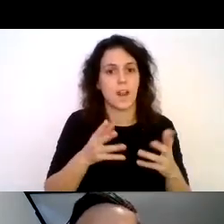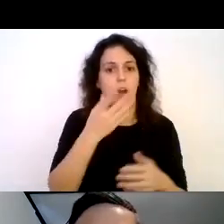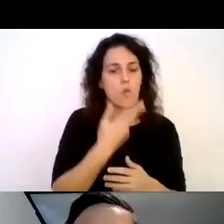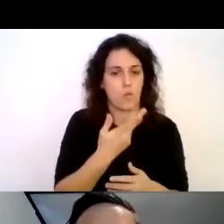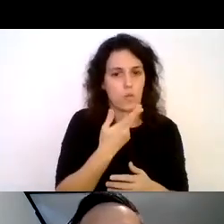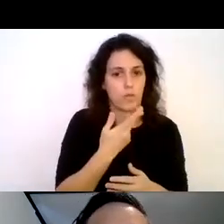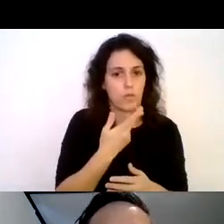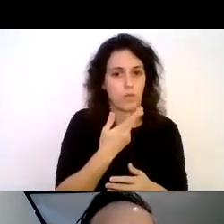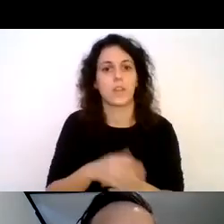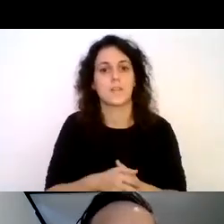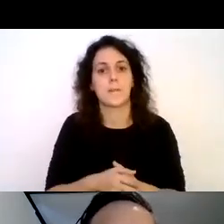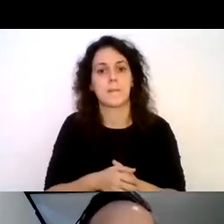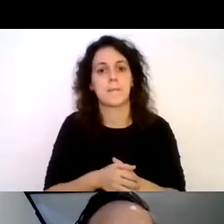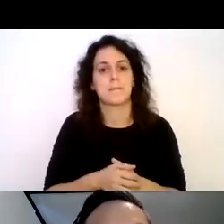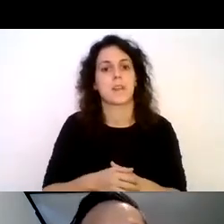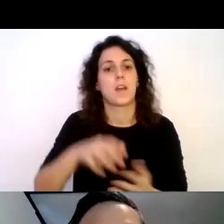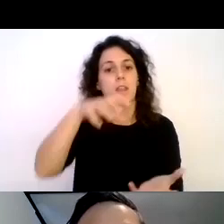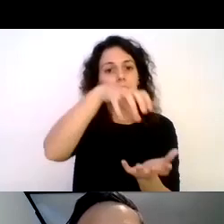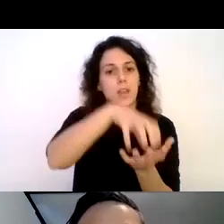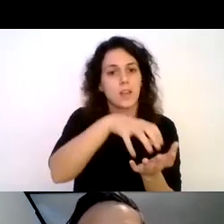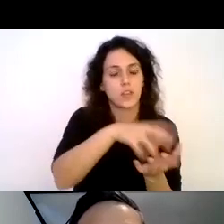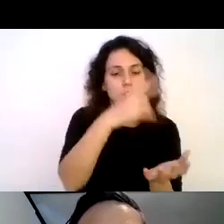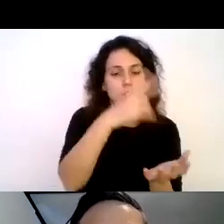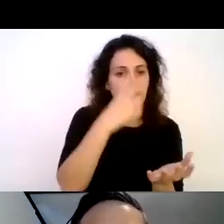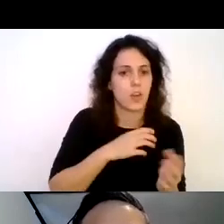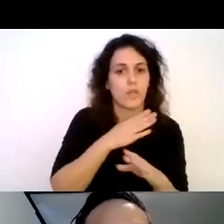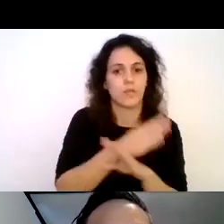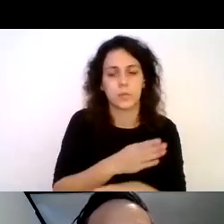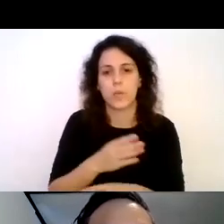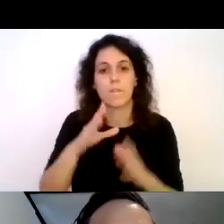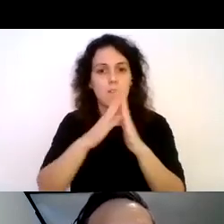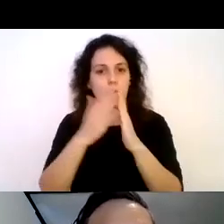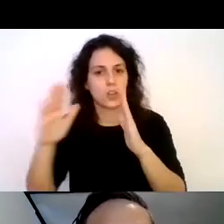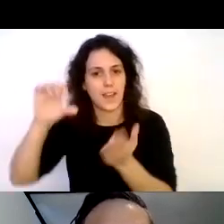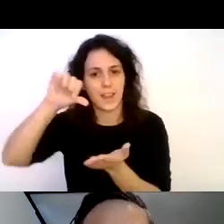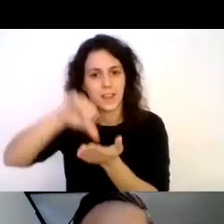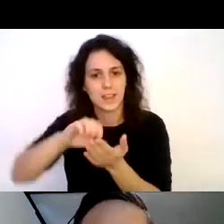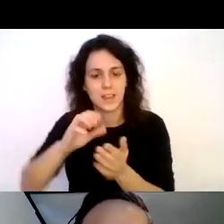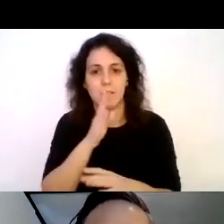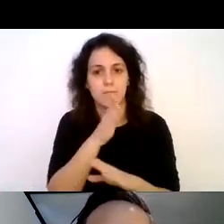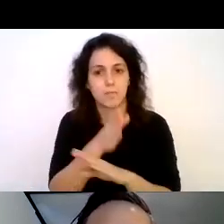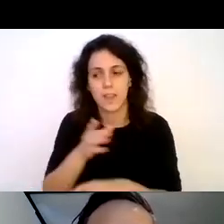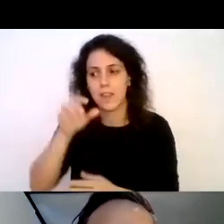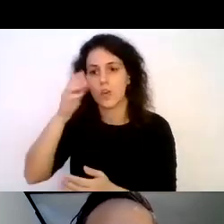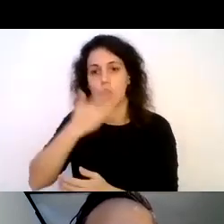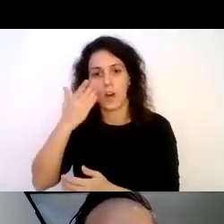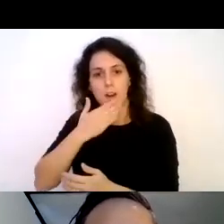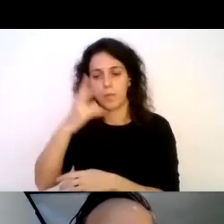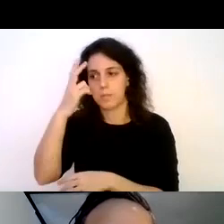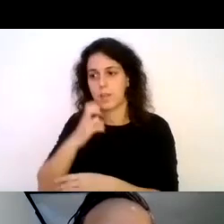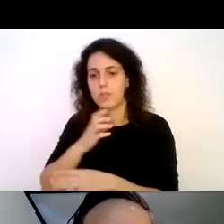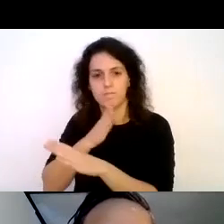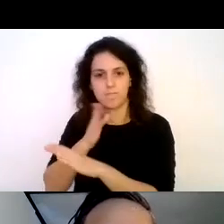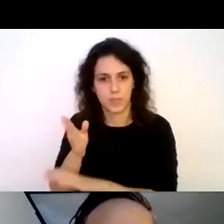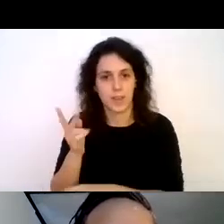visitó la Corporación para Ciegos, la Biblioteca Central para Ciegos y el Colegio Santa Lucía para Ciegos, donde se levantó